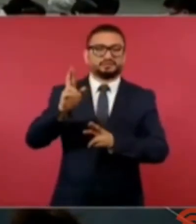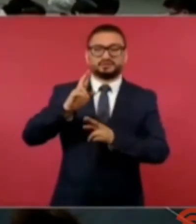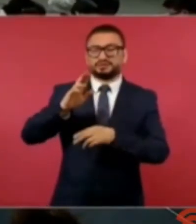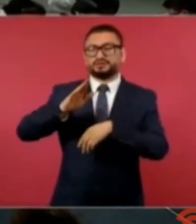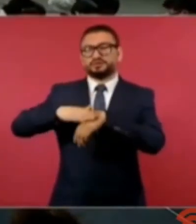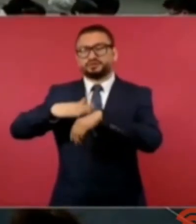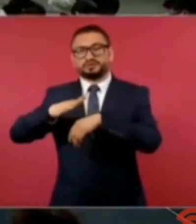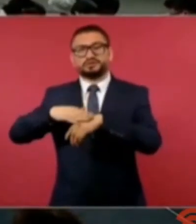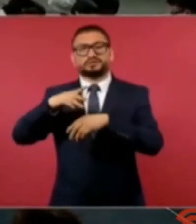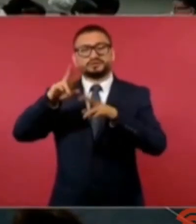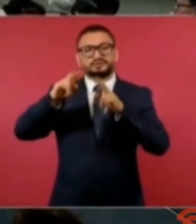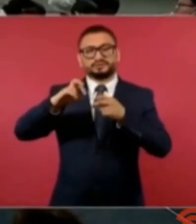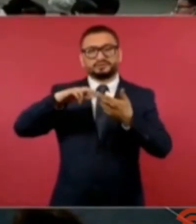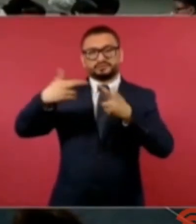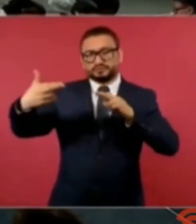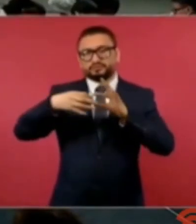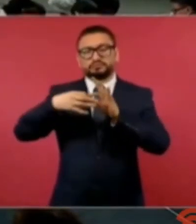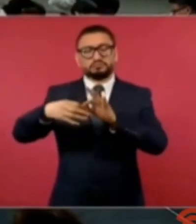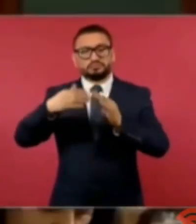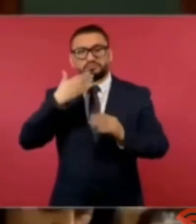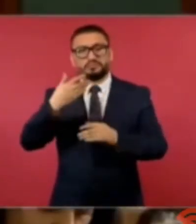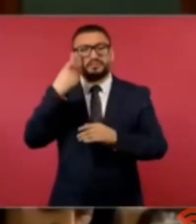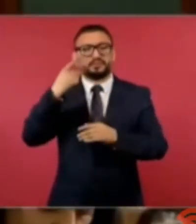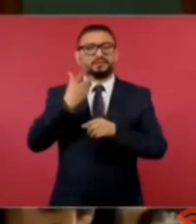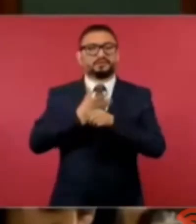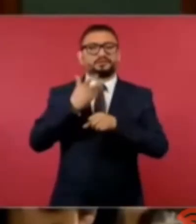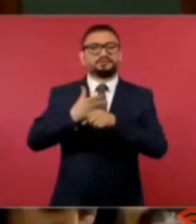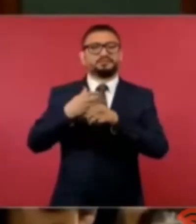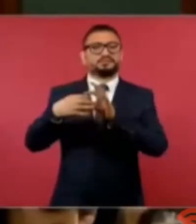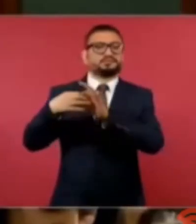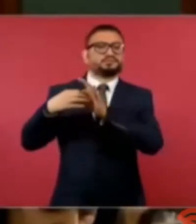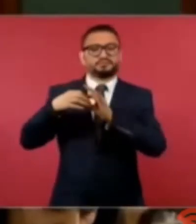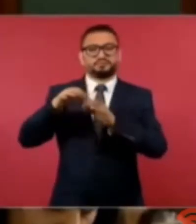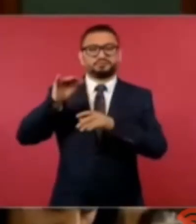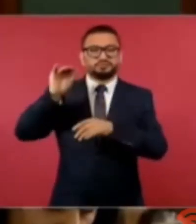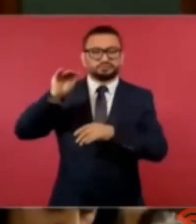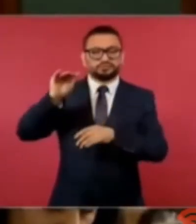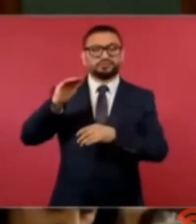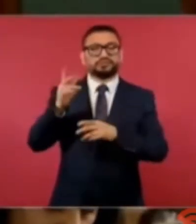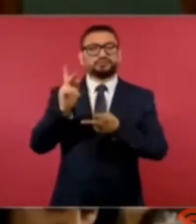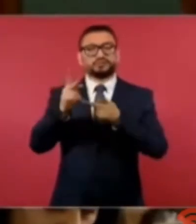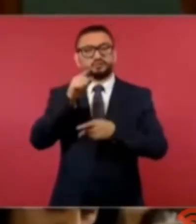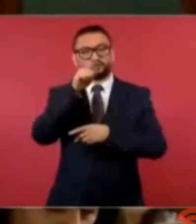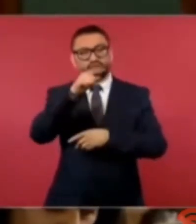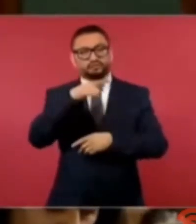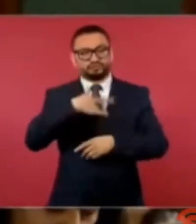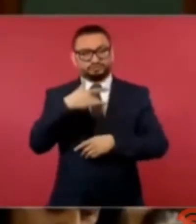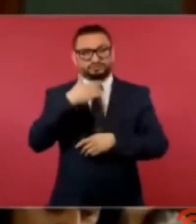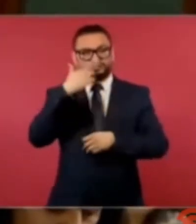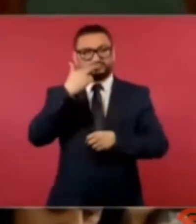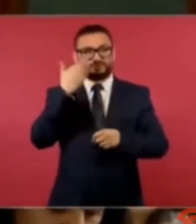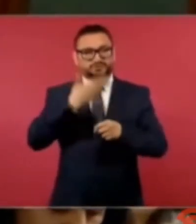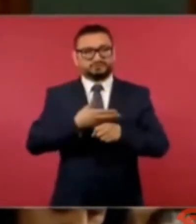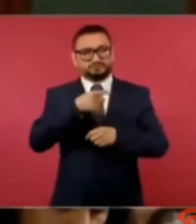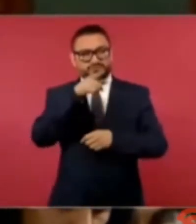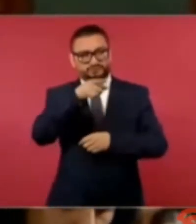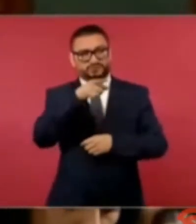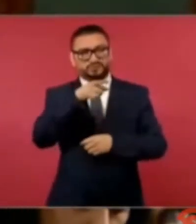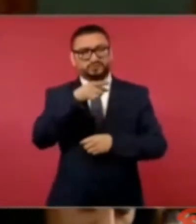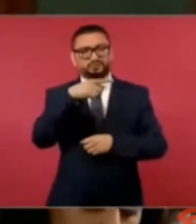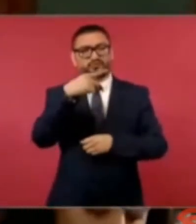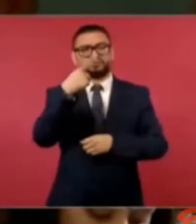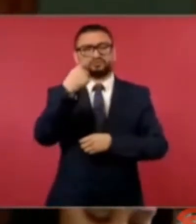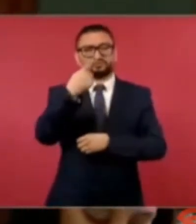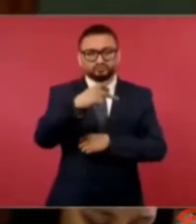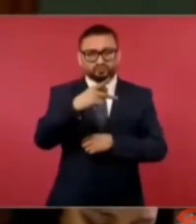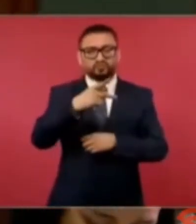convencer en esta buena relación con Estados Unidos. ¿Usted se siente responsable que su tesón,